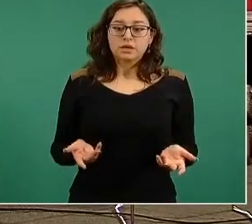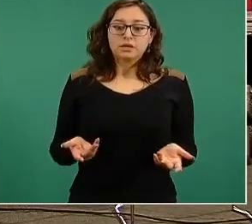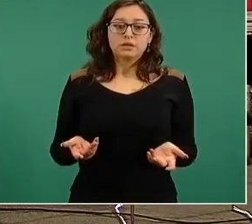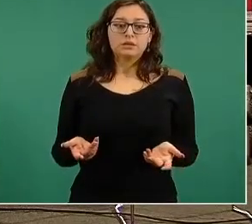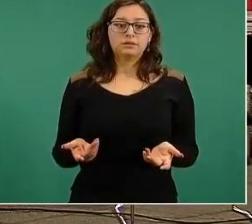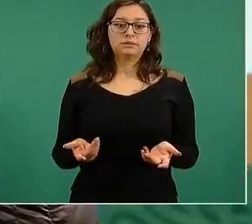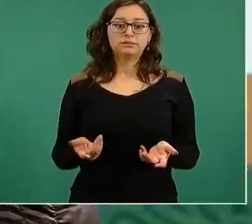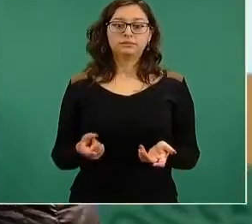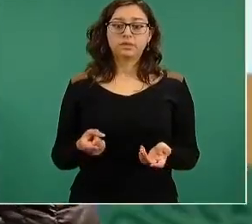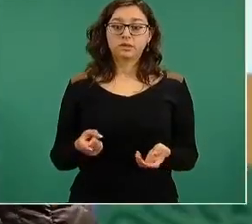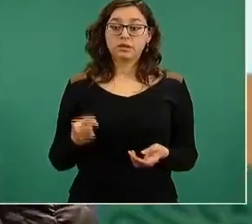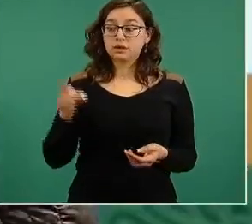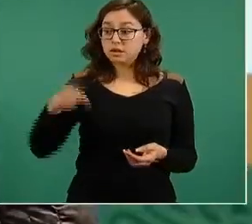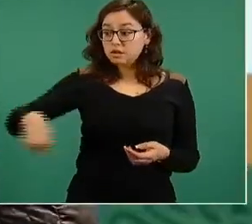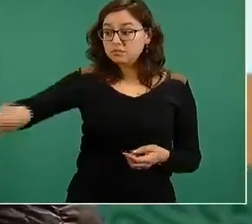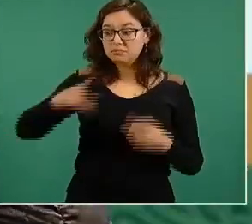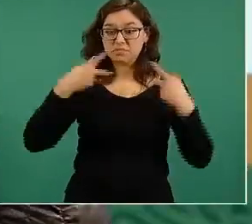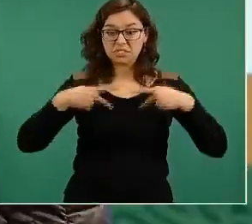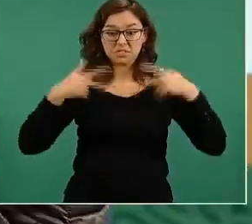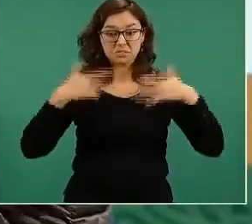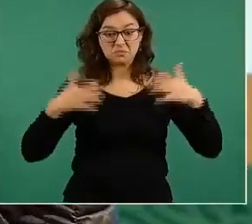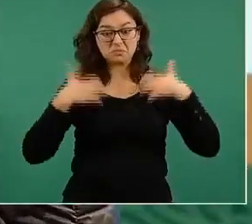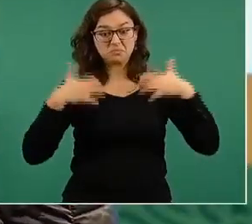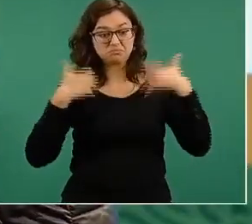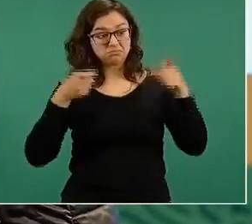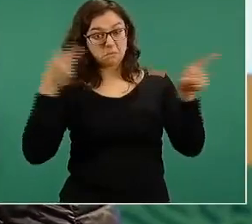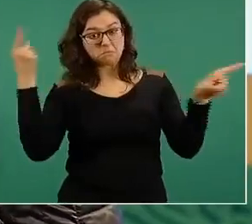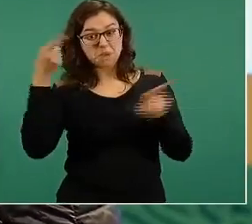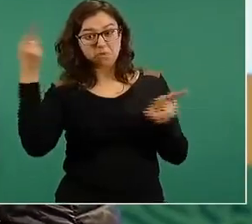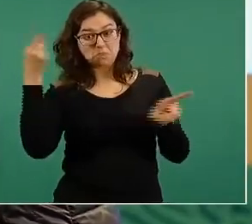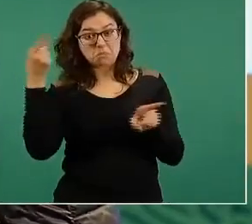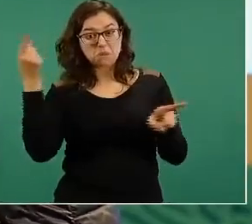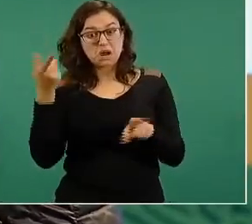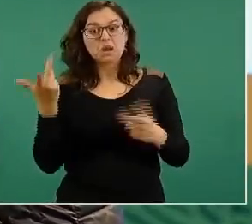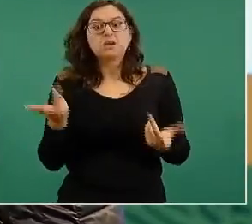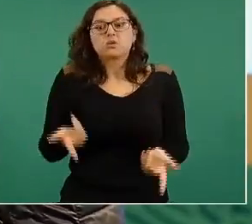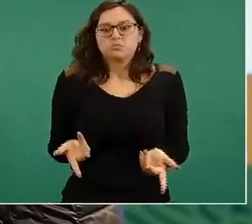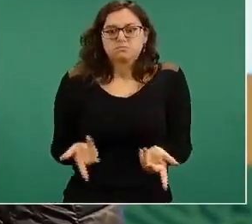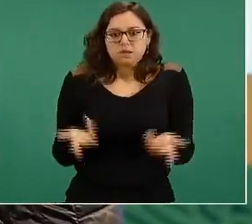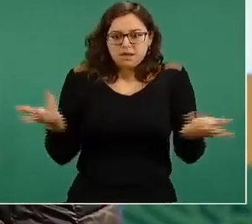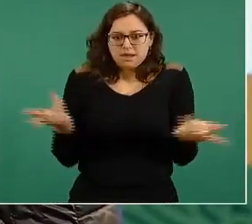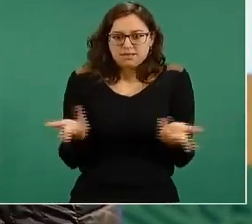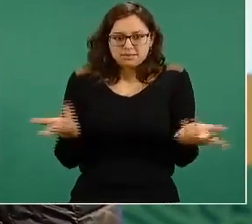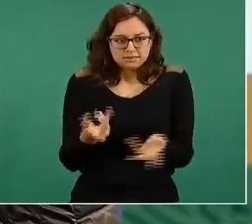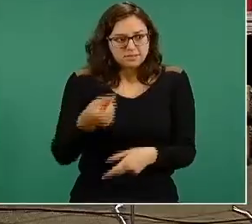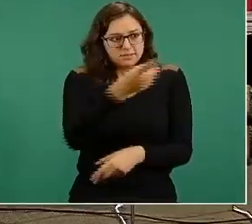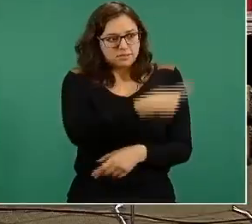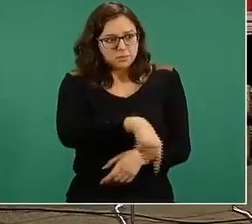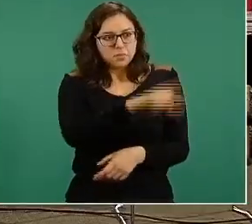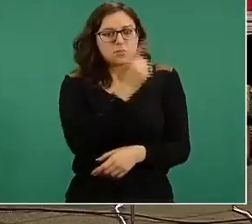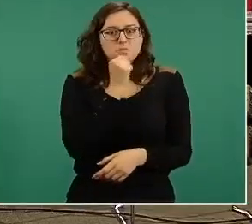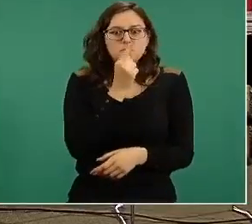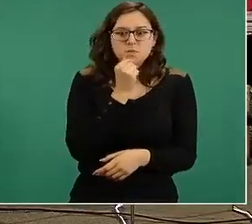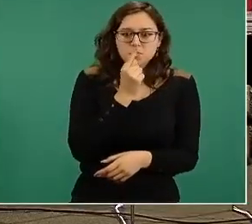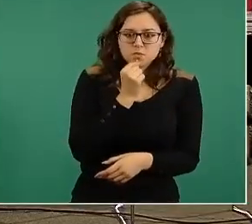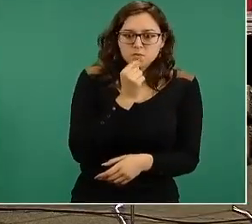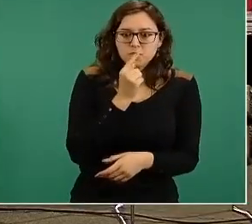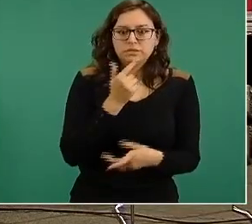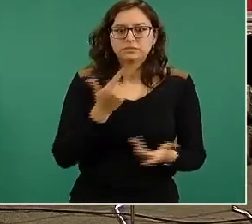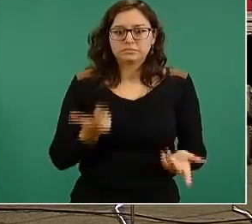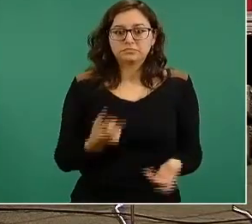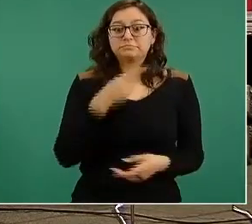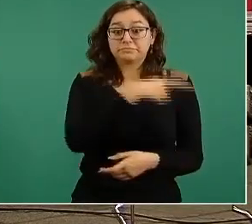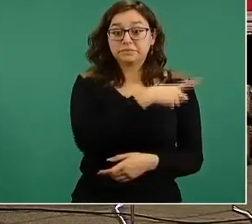reciben este tipo de agresiones? Pues me parece que estas personas que se dedican a ser policías